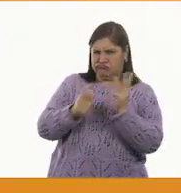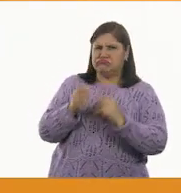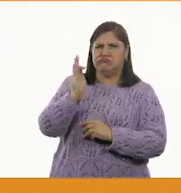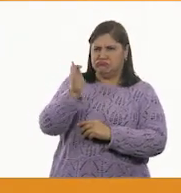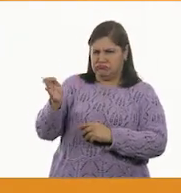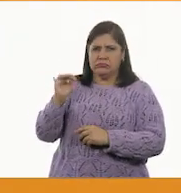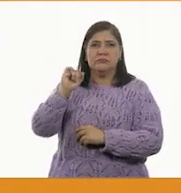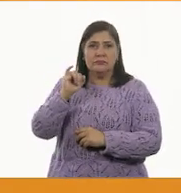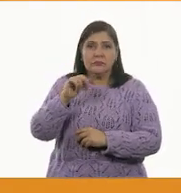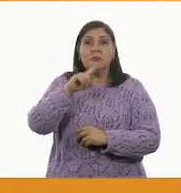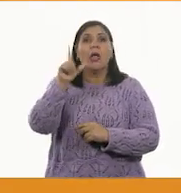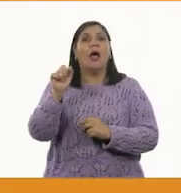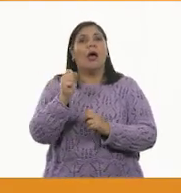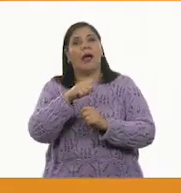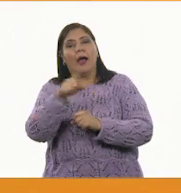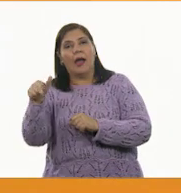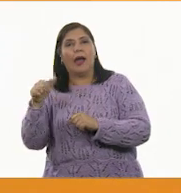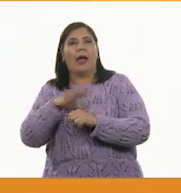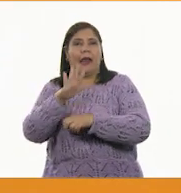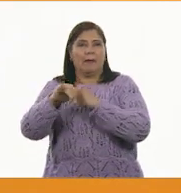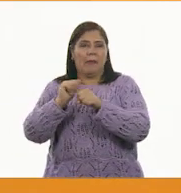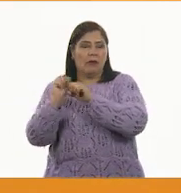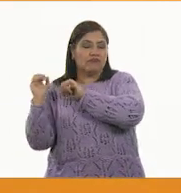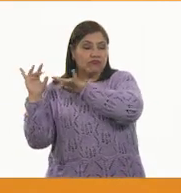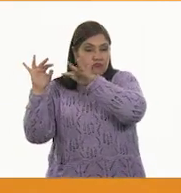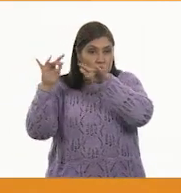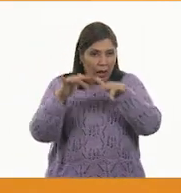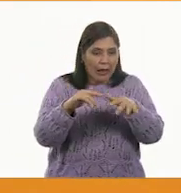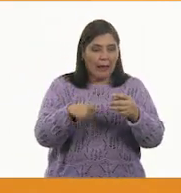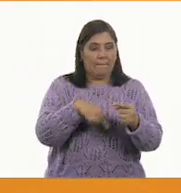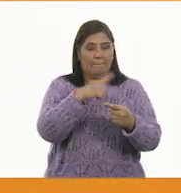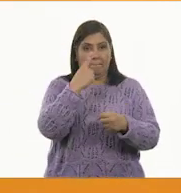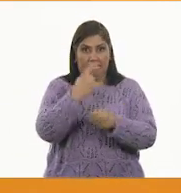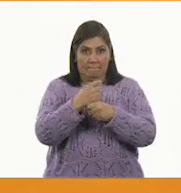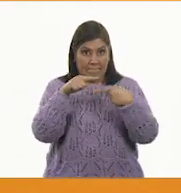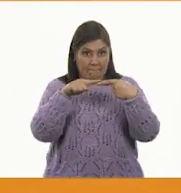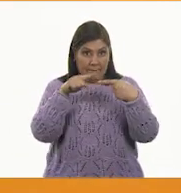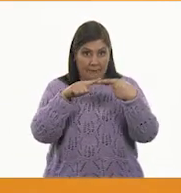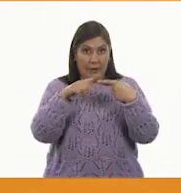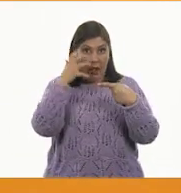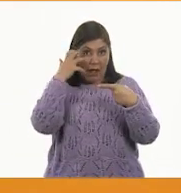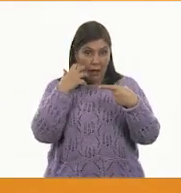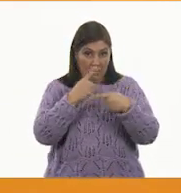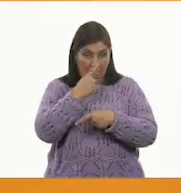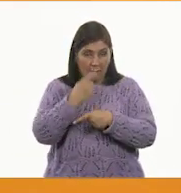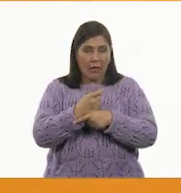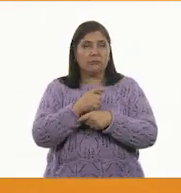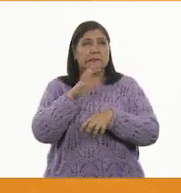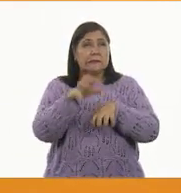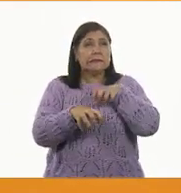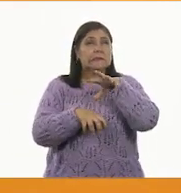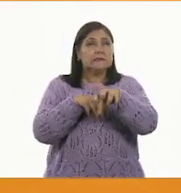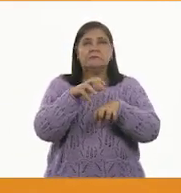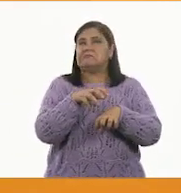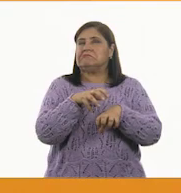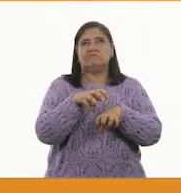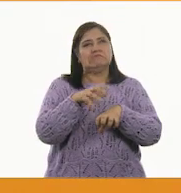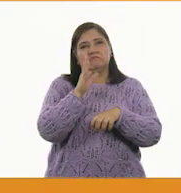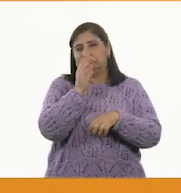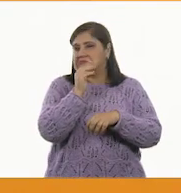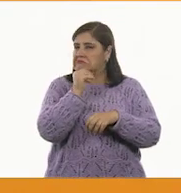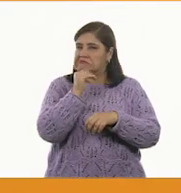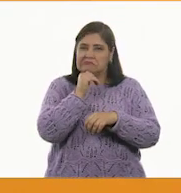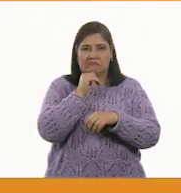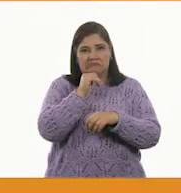se reunieron. Y el primer león intentó escalar y no llegó. El